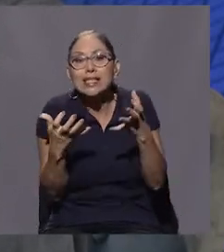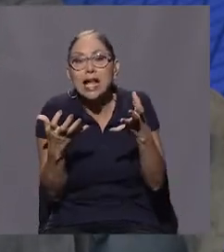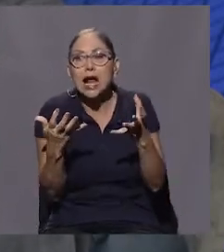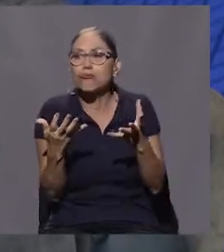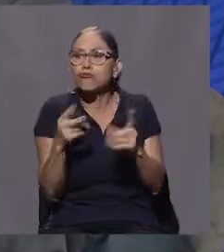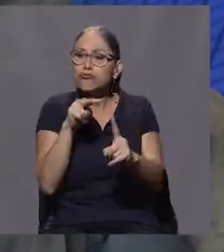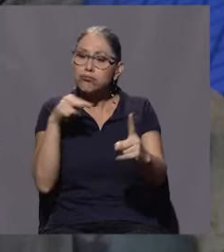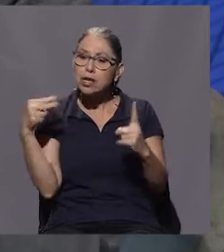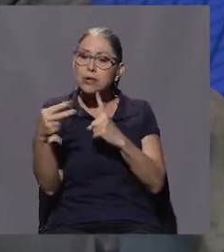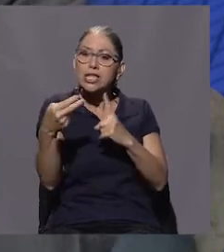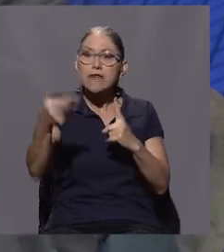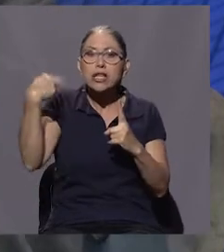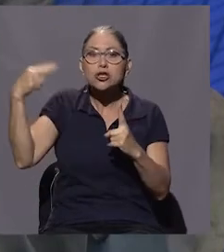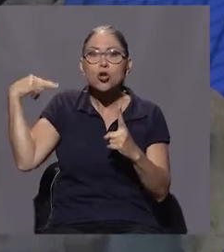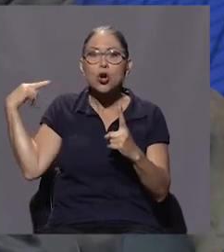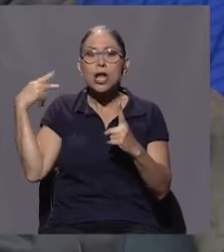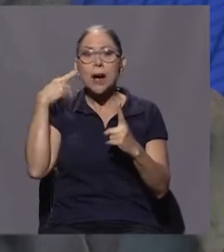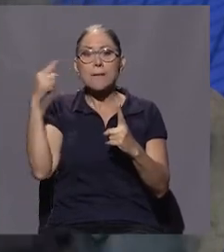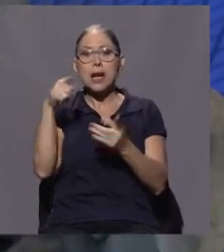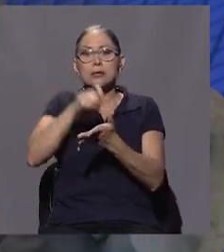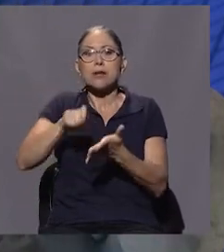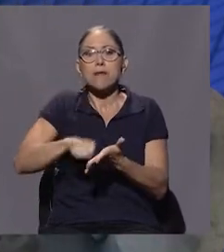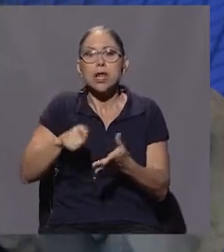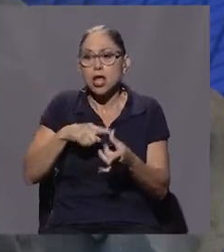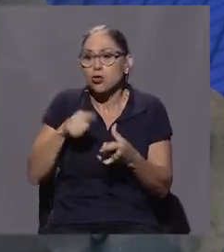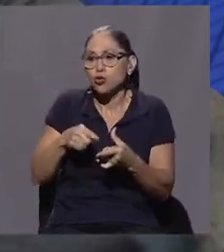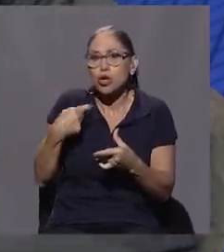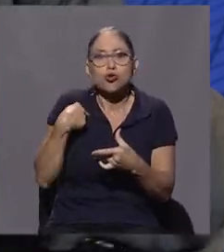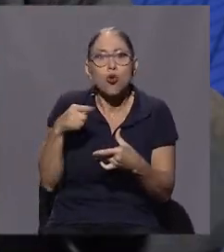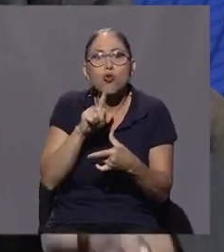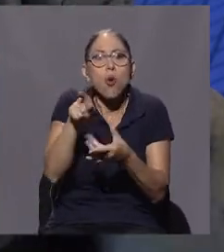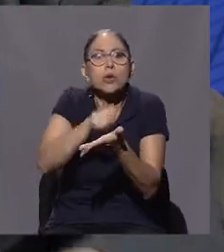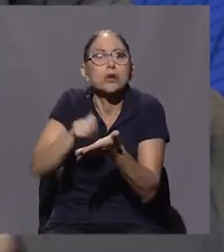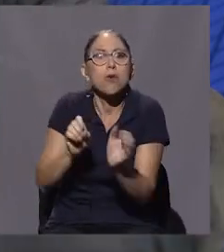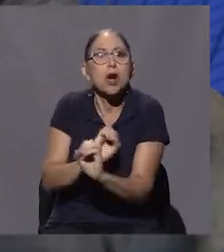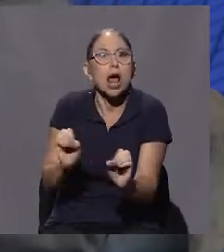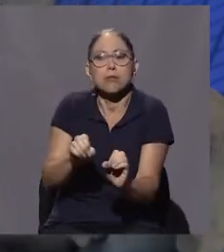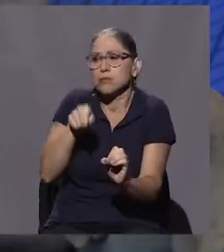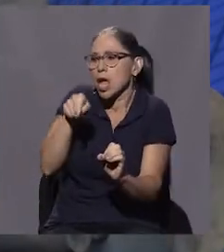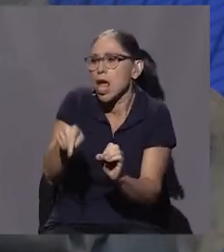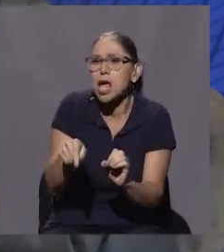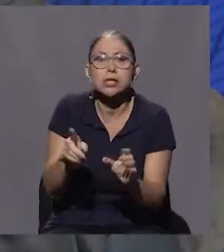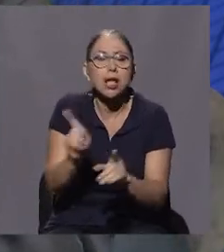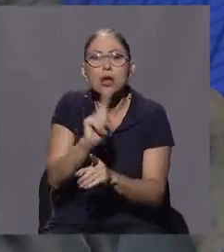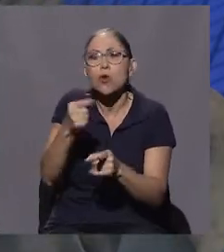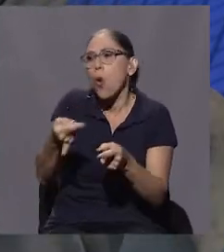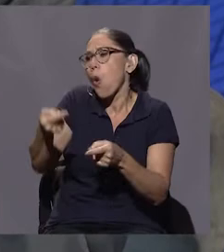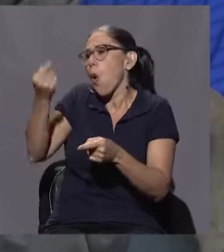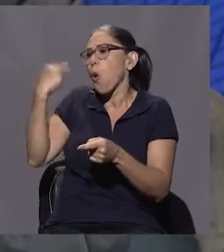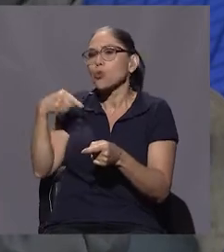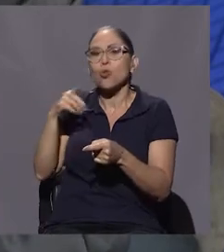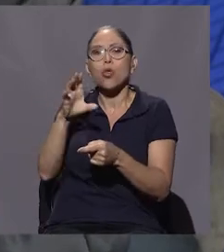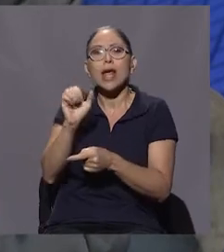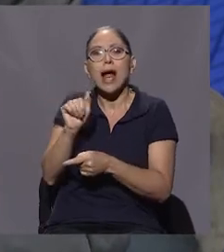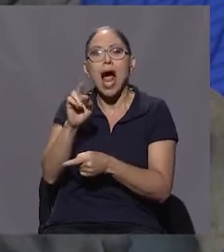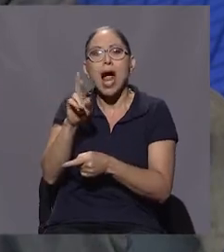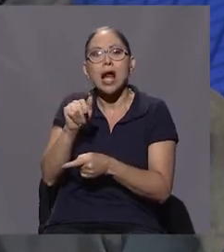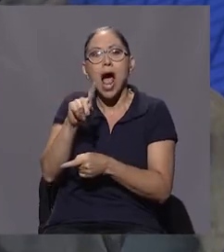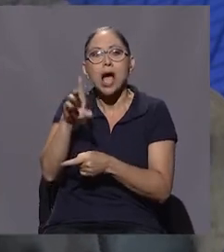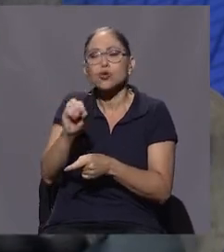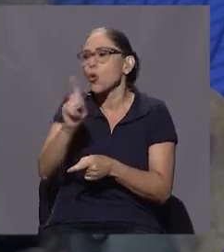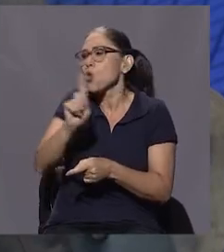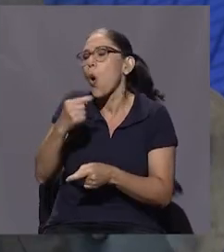perspectiva histórica para hacer las cosas, no hago este libro, ni hago el de Carazo, ni hago el de Costa Rica, dictadura mediática.